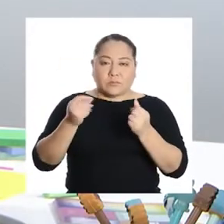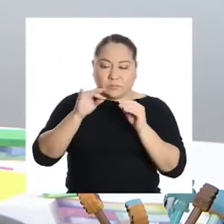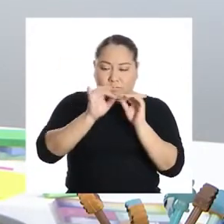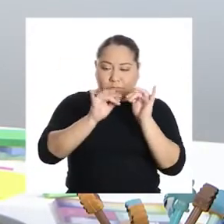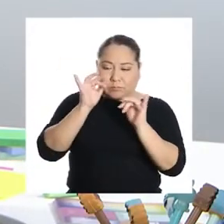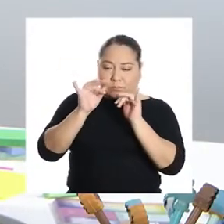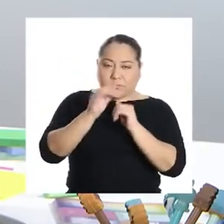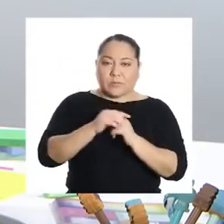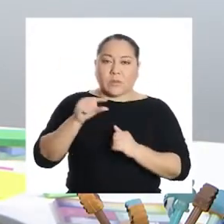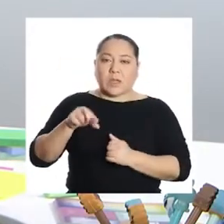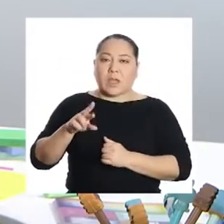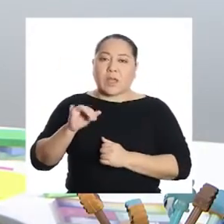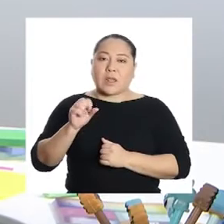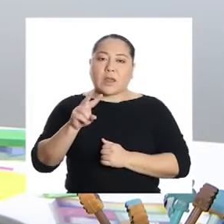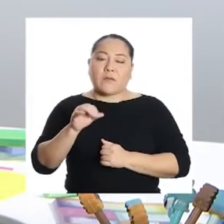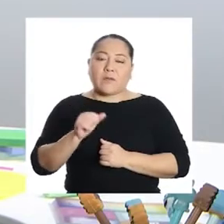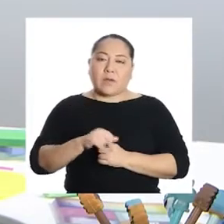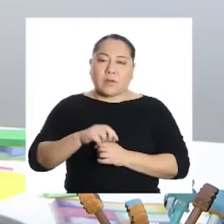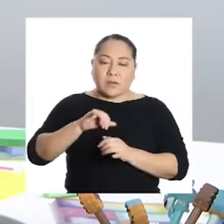porosos.